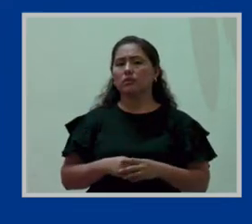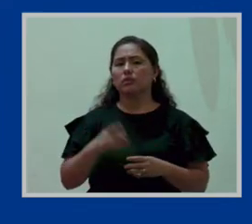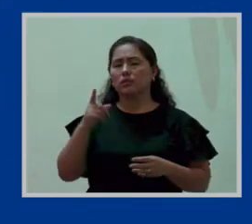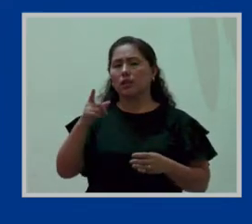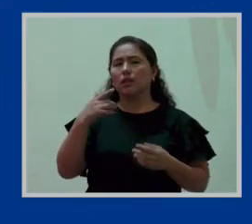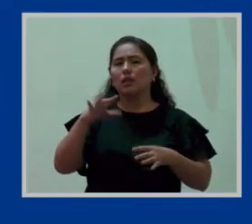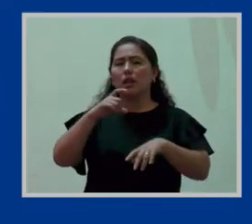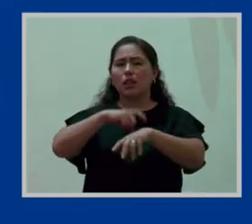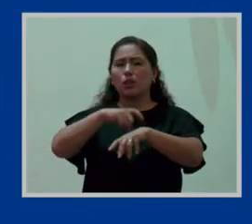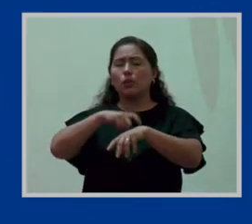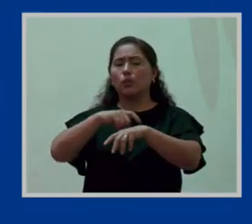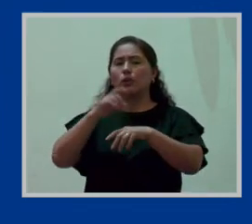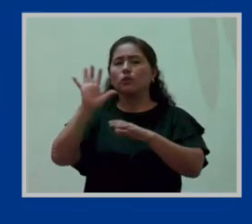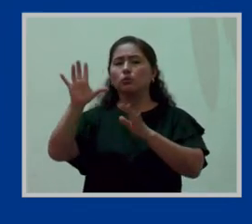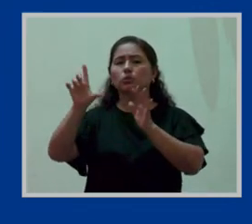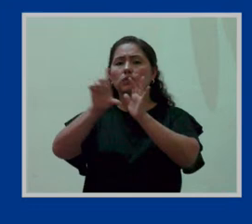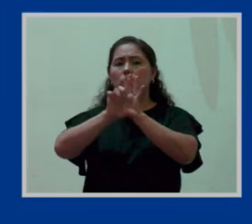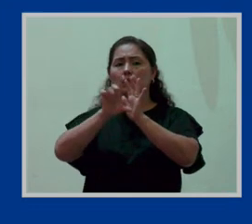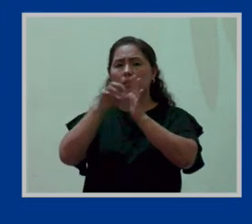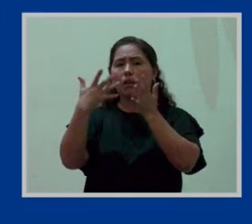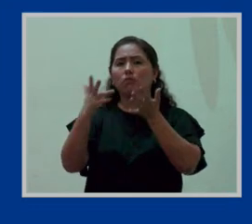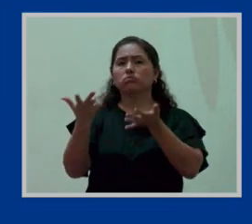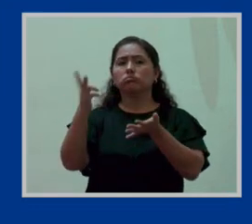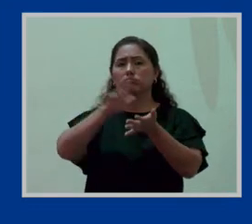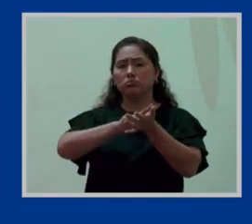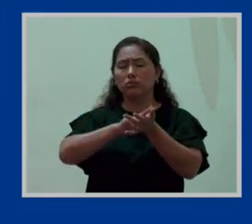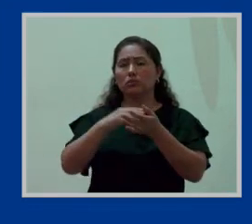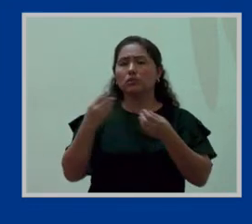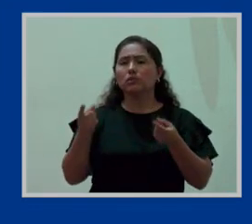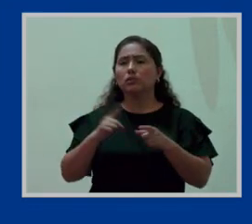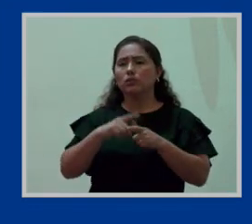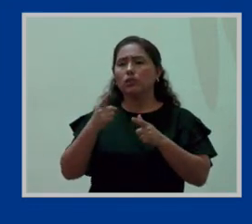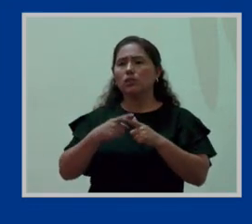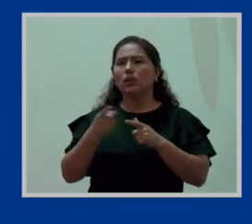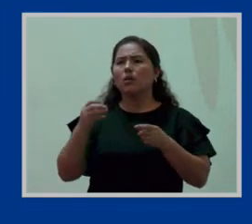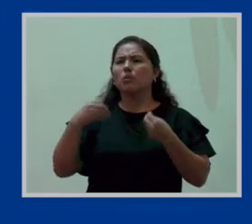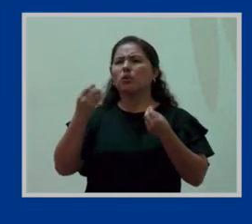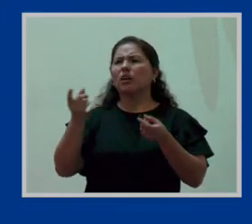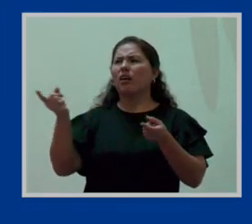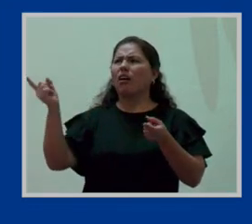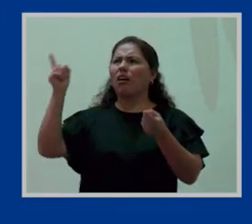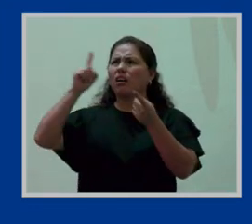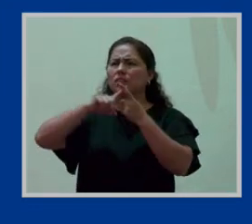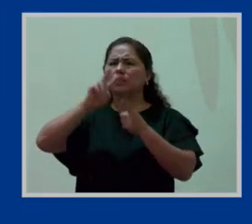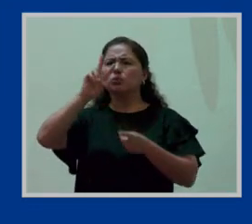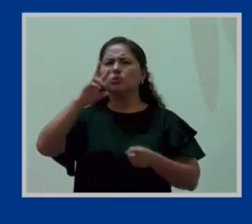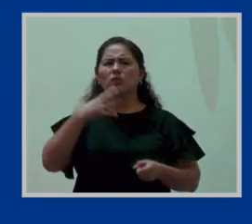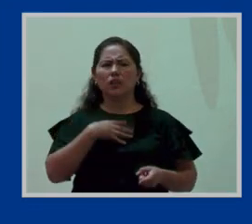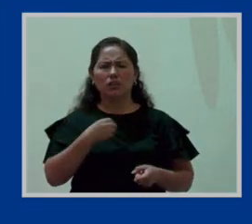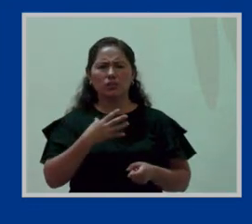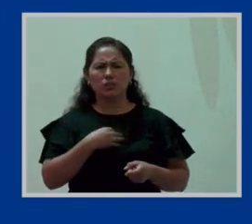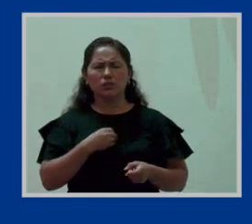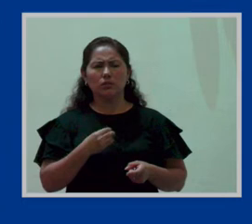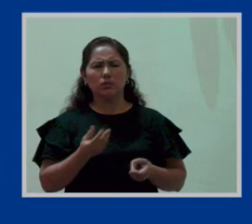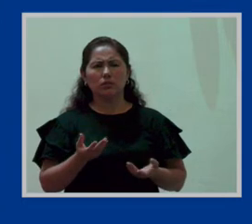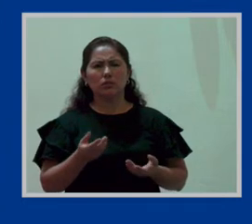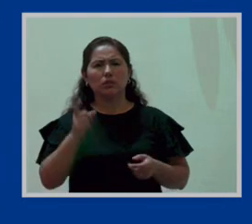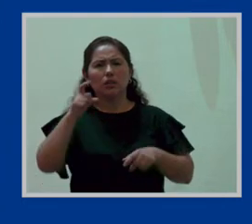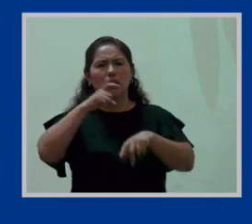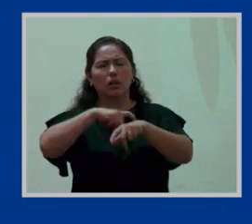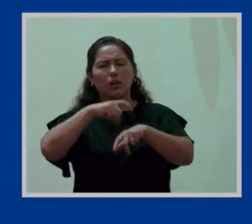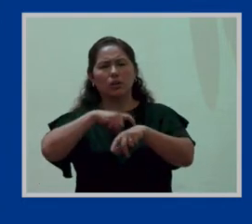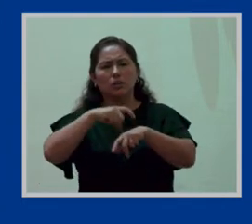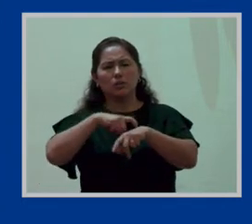un decreto supremo entonces ¿por qué va a ser hasta los dos años el la hora